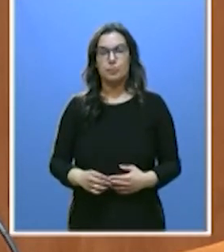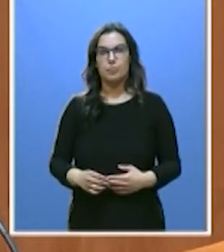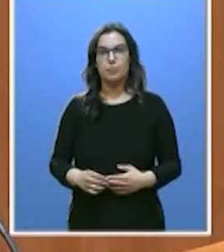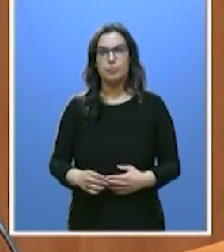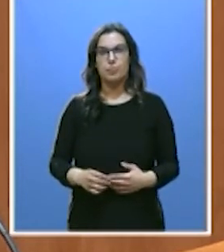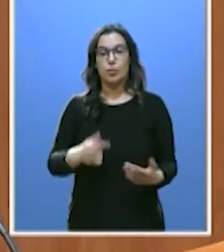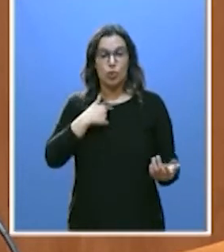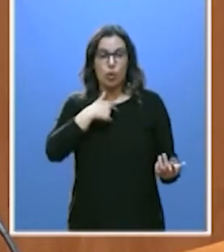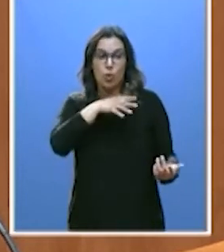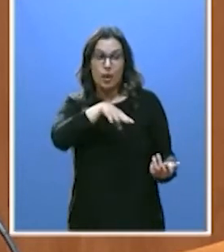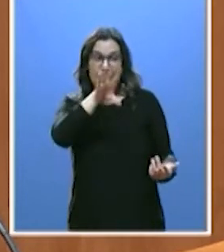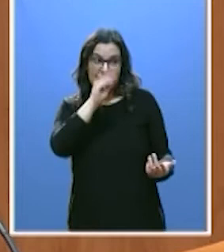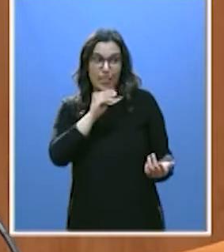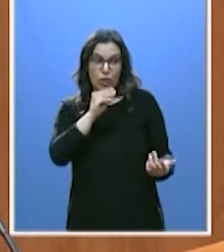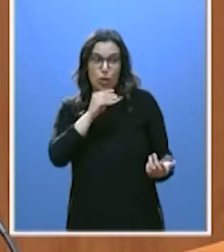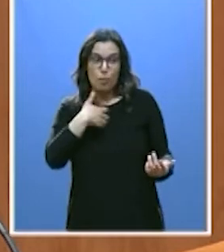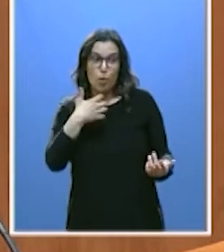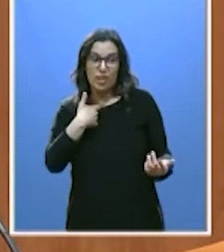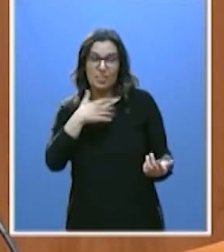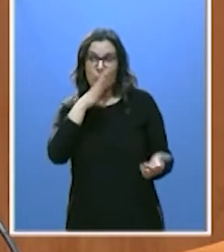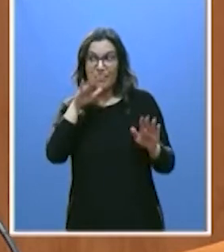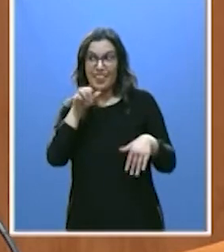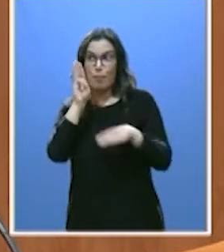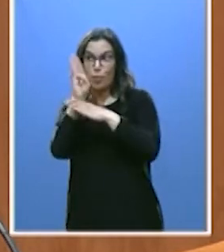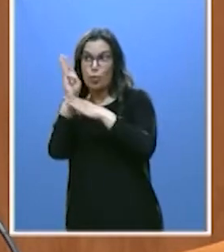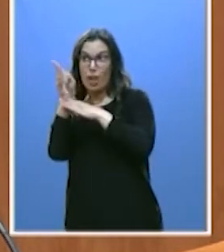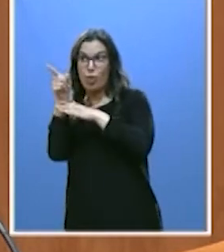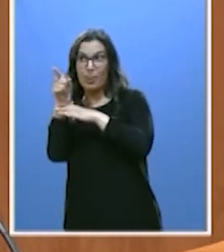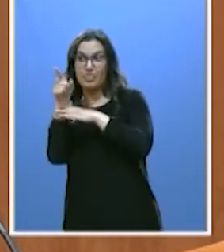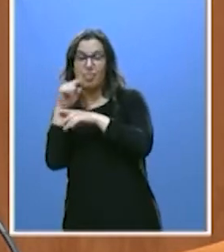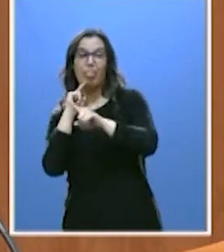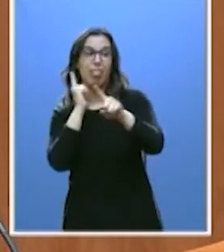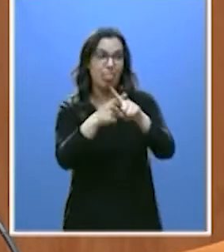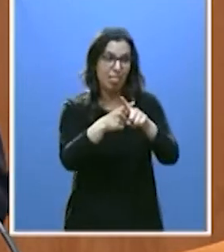Entiendo que les moleste que nuestros procuradores no hayan cedido a sus tentaciones.